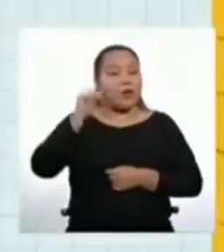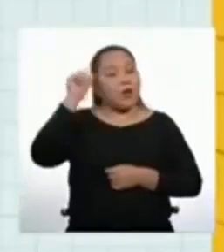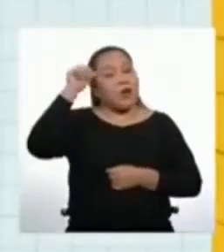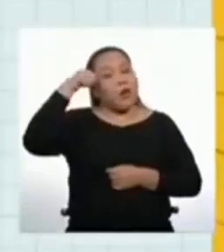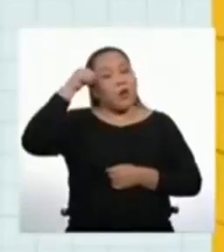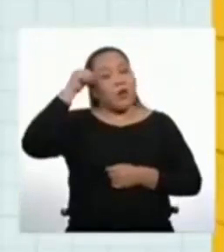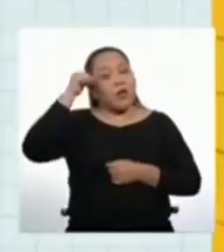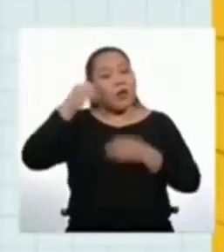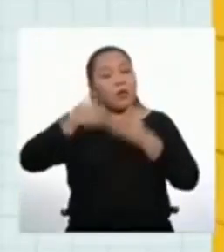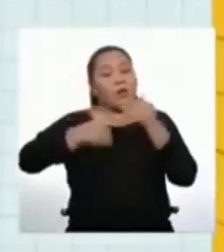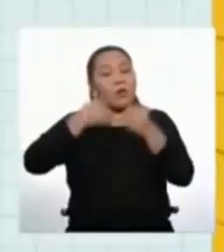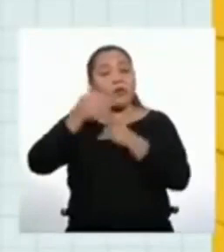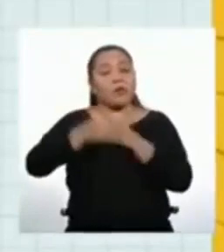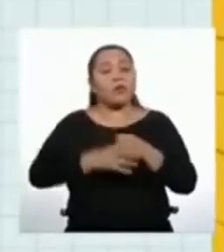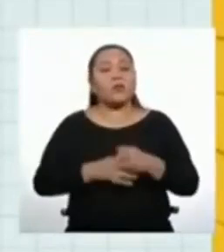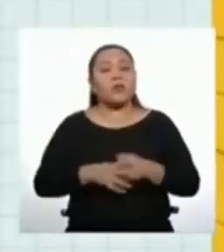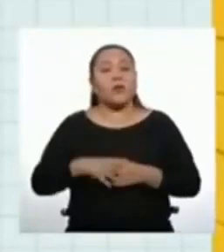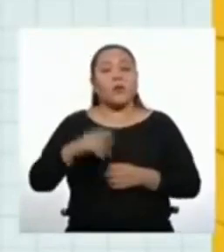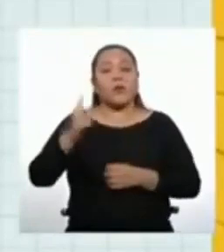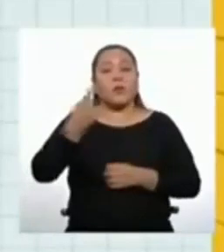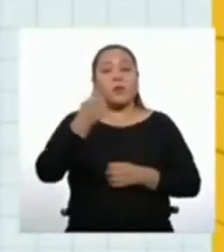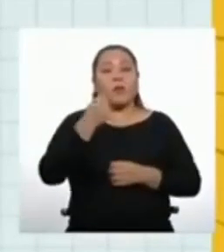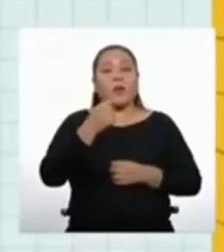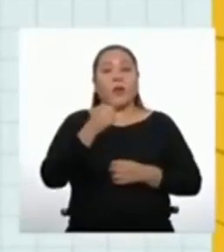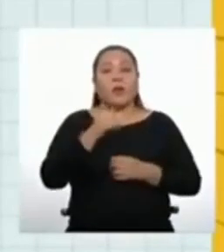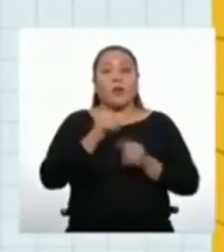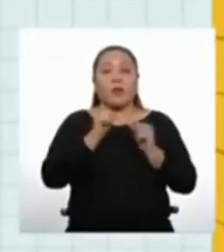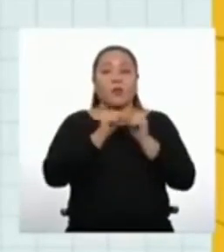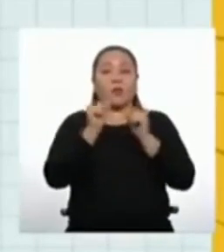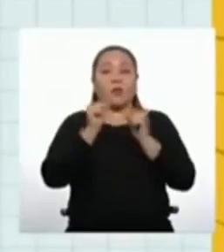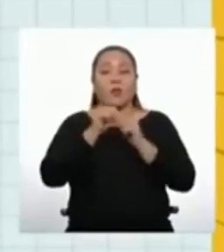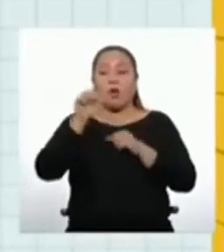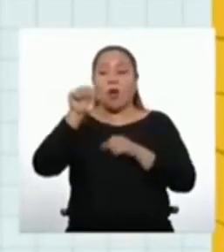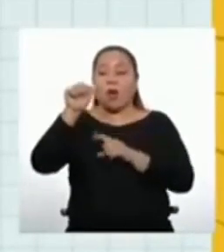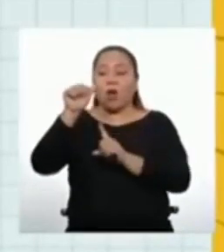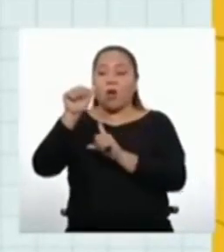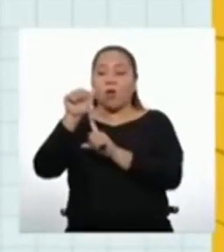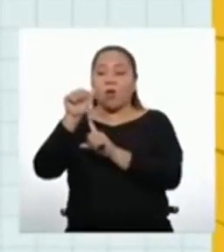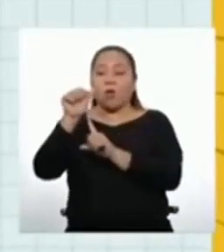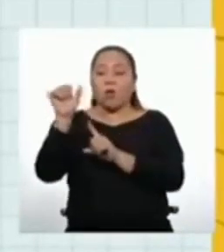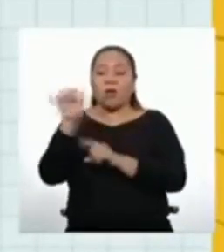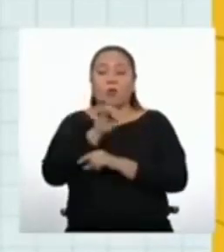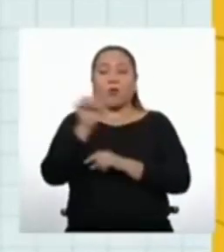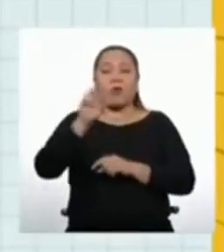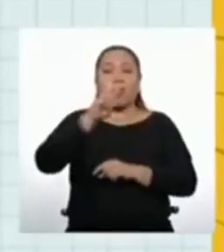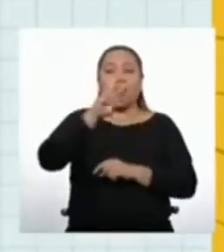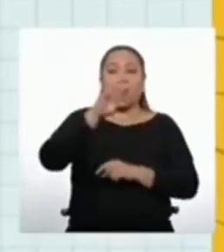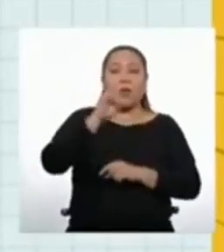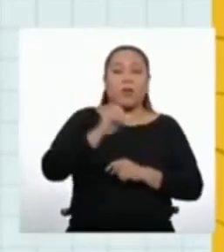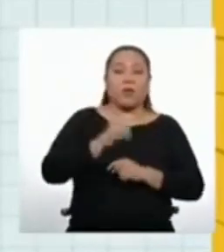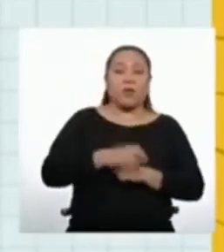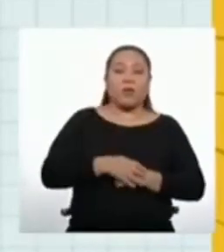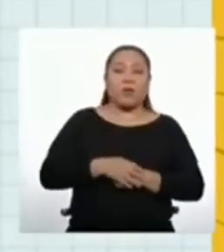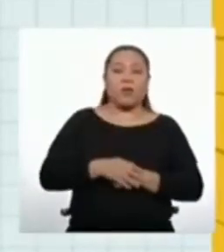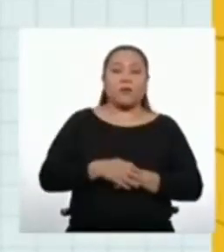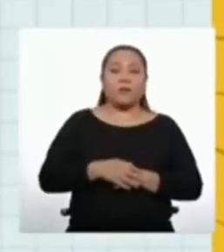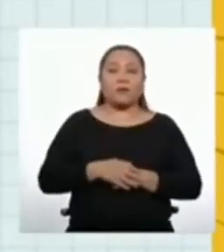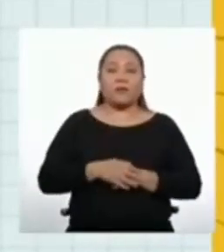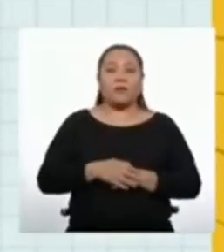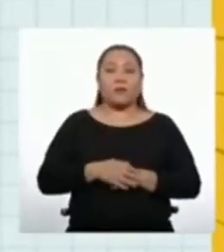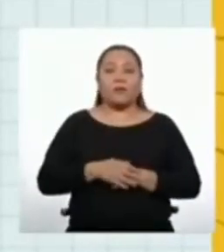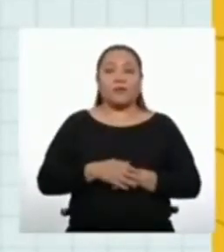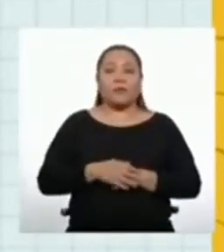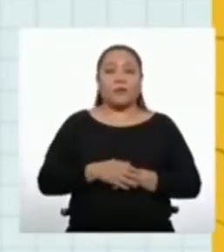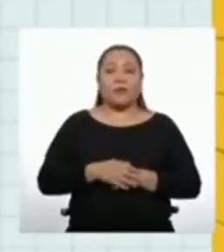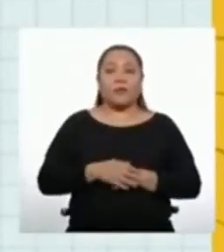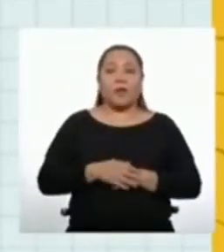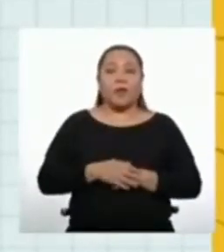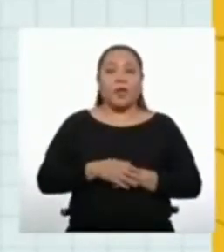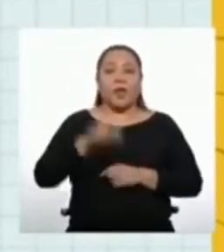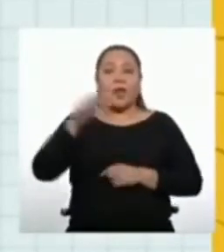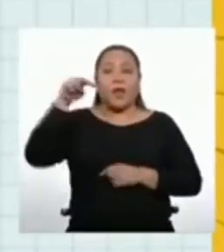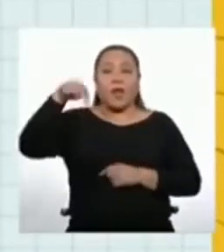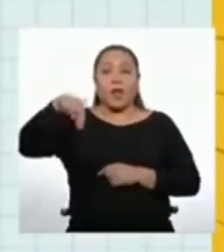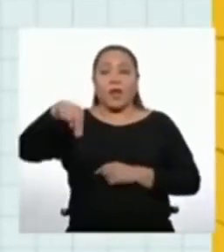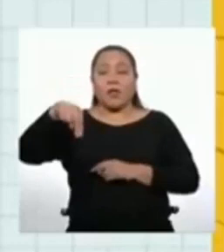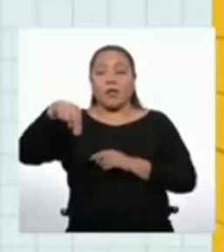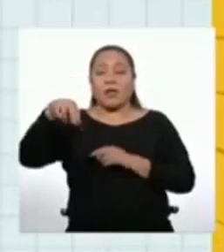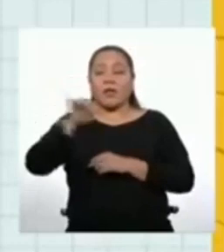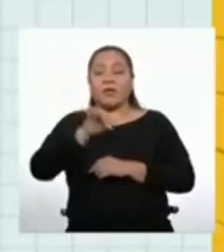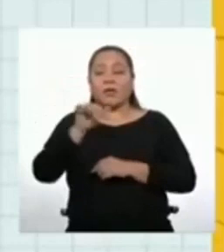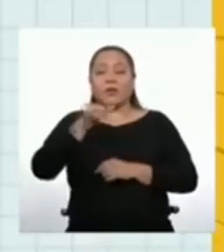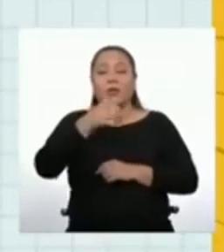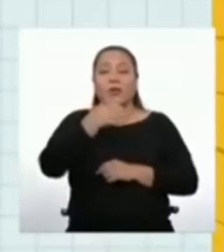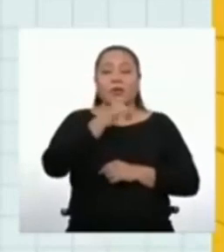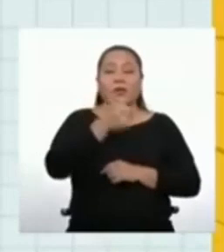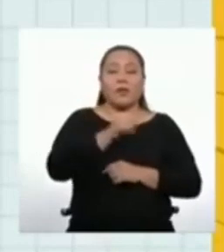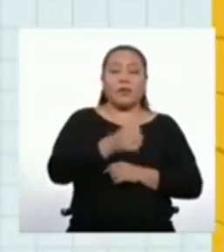El primer término que representamos por a sub 1 es igual a 20. El término a encontrar es el décimo, es decir, n